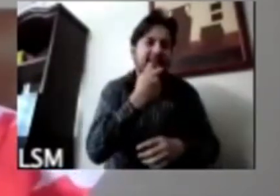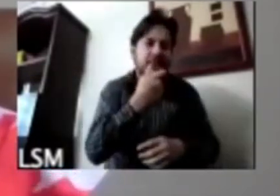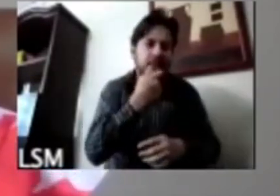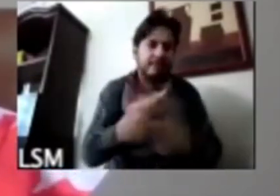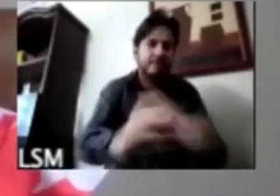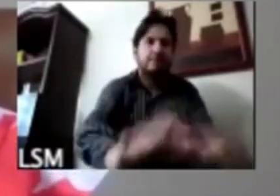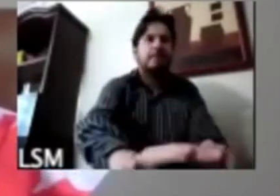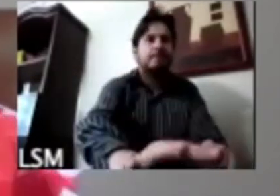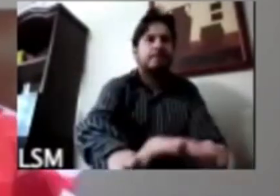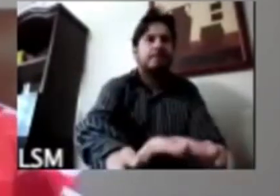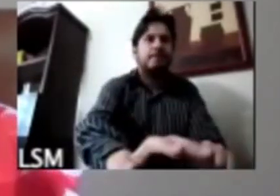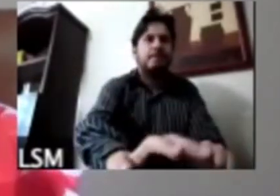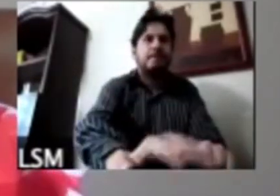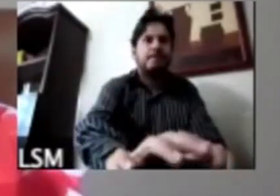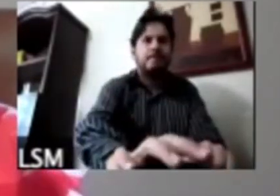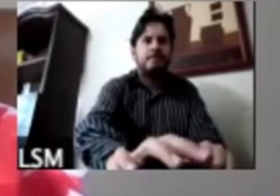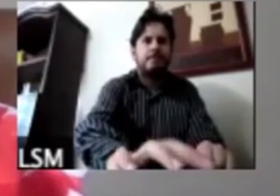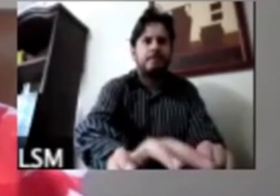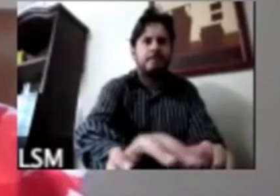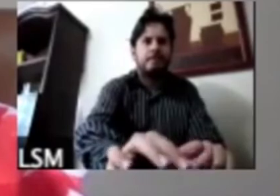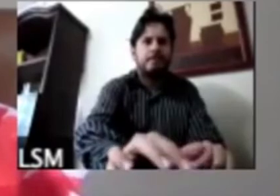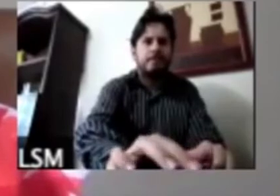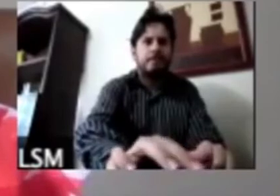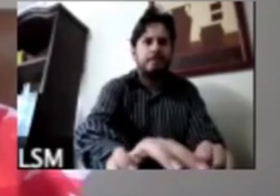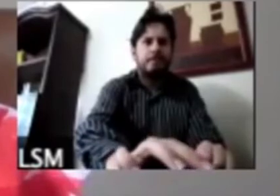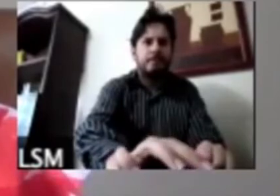entonces este tipo de